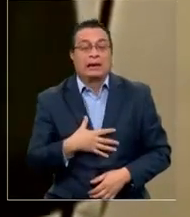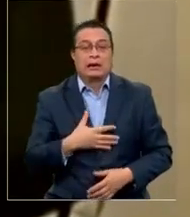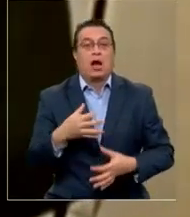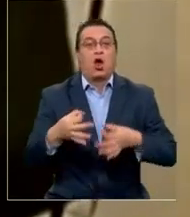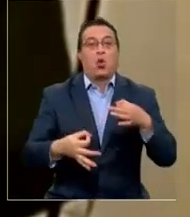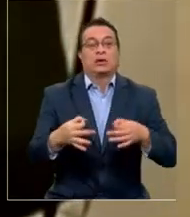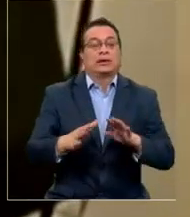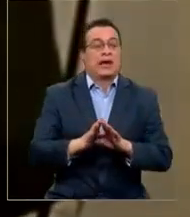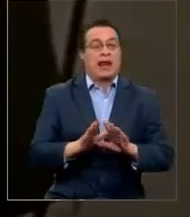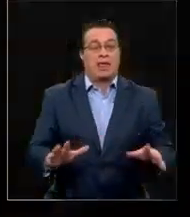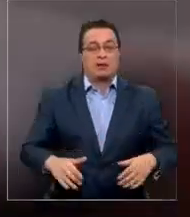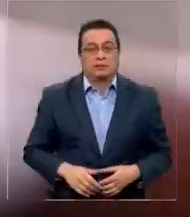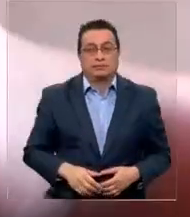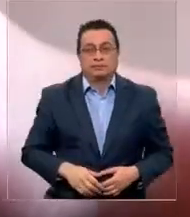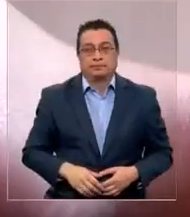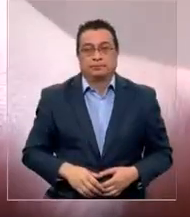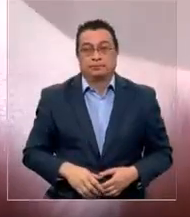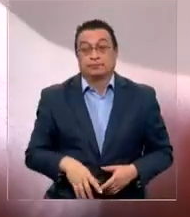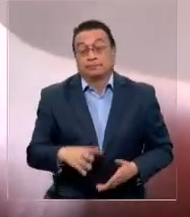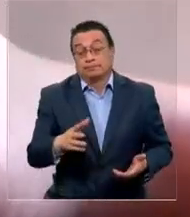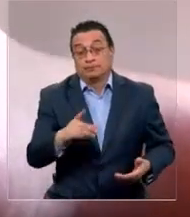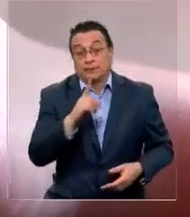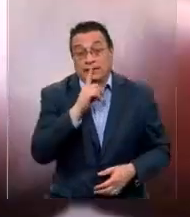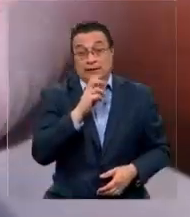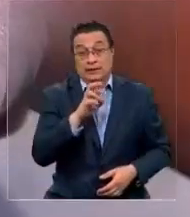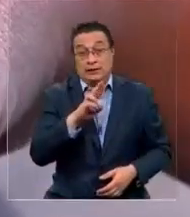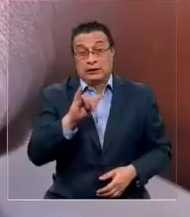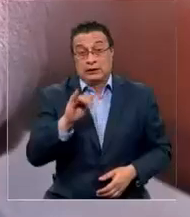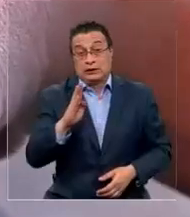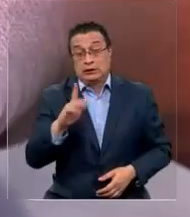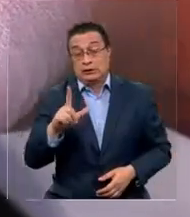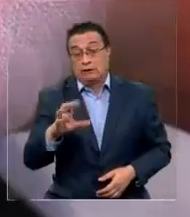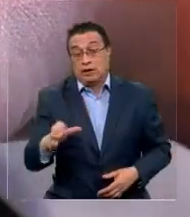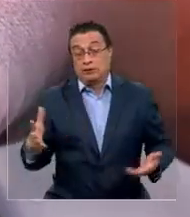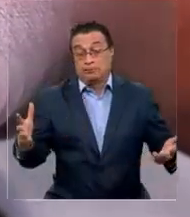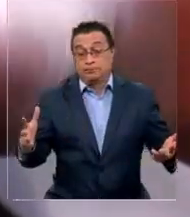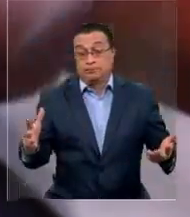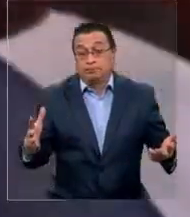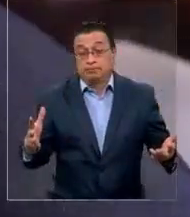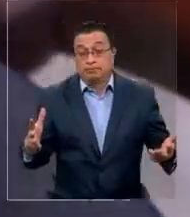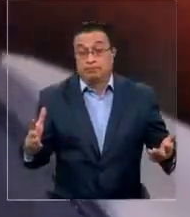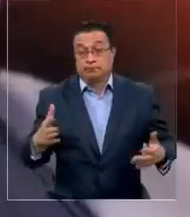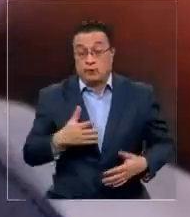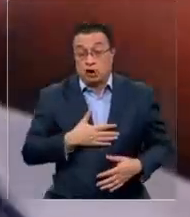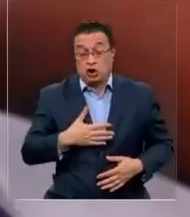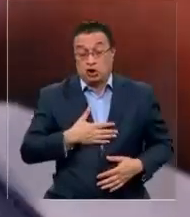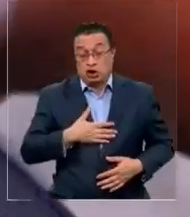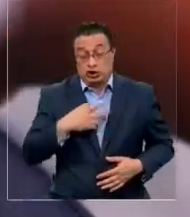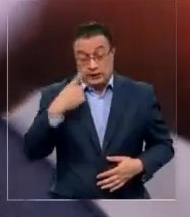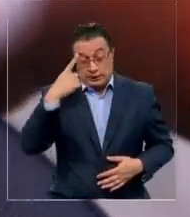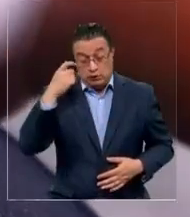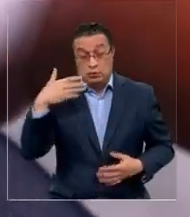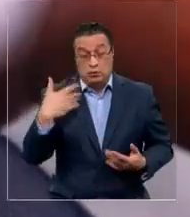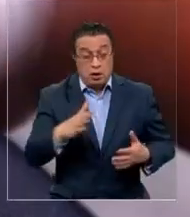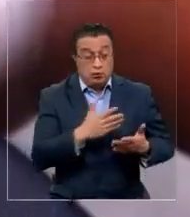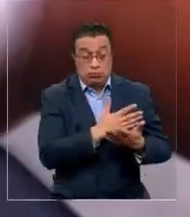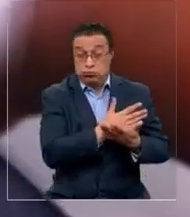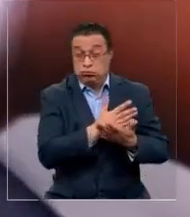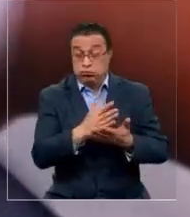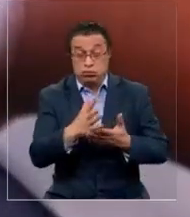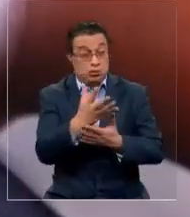justicia. Terrible. Terrible. No, yo creo que ya pasando esto